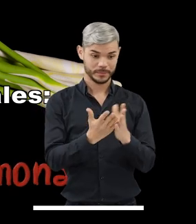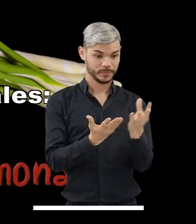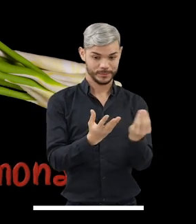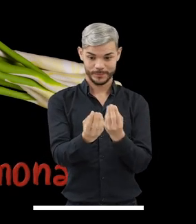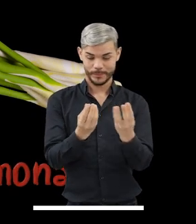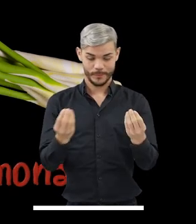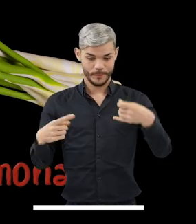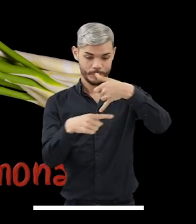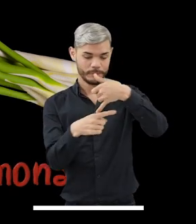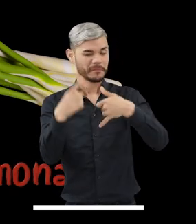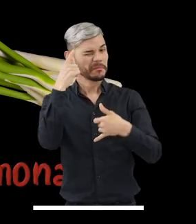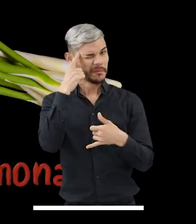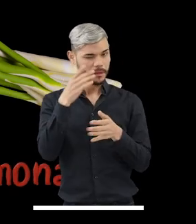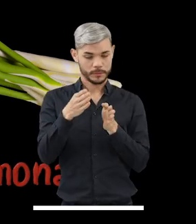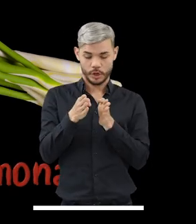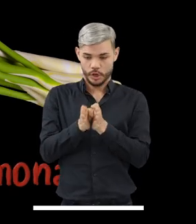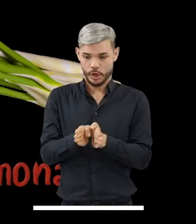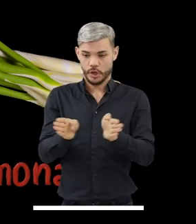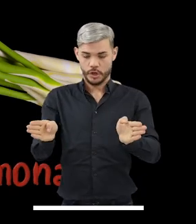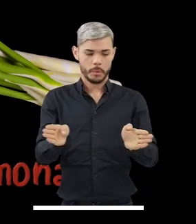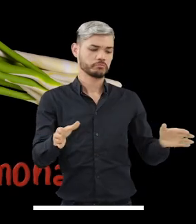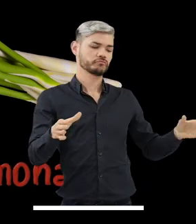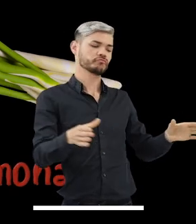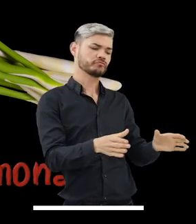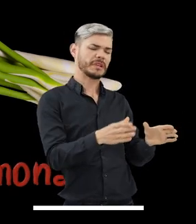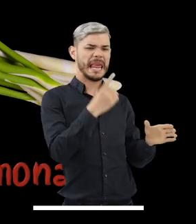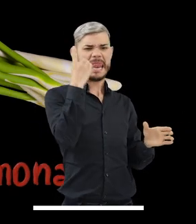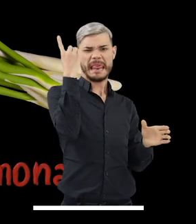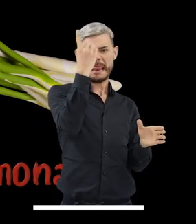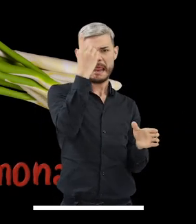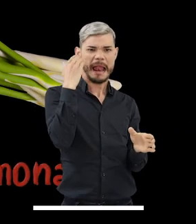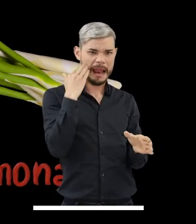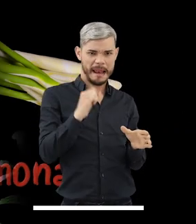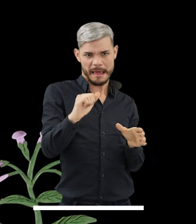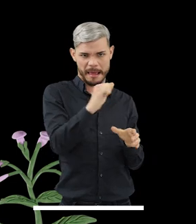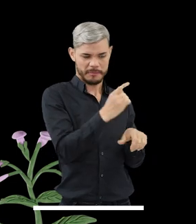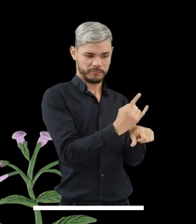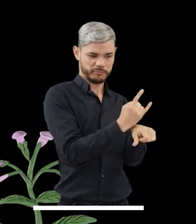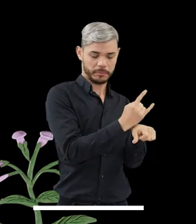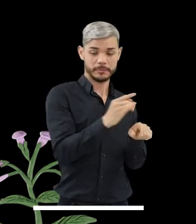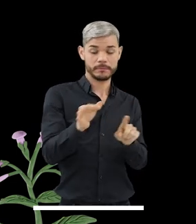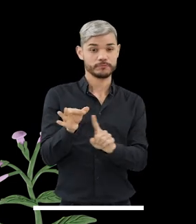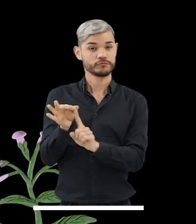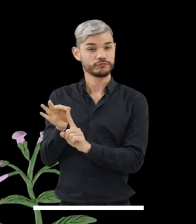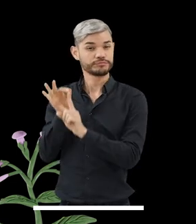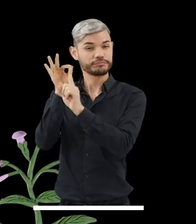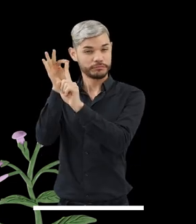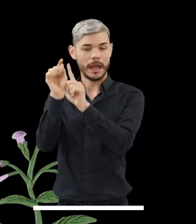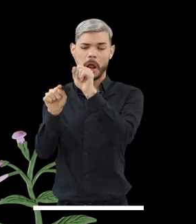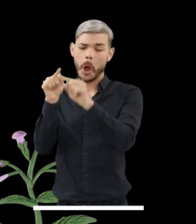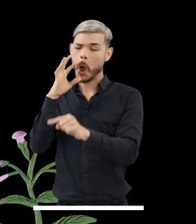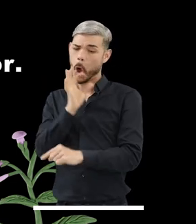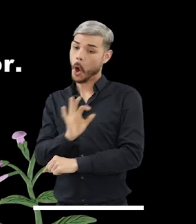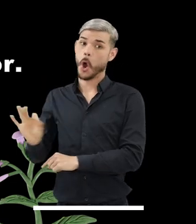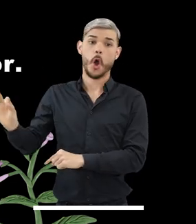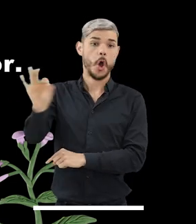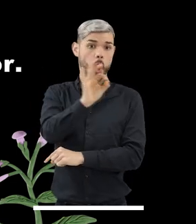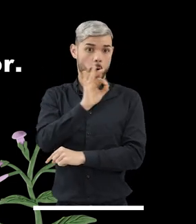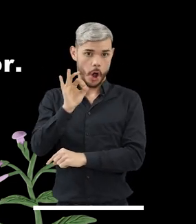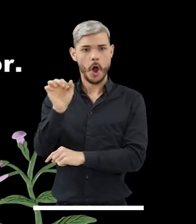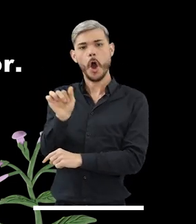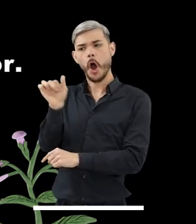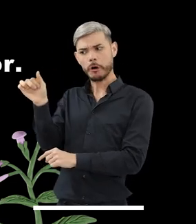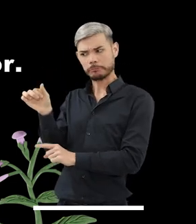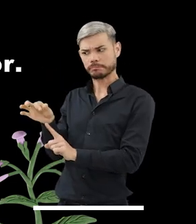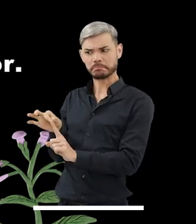medicinales, las de uso general empleada por las mujeres, y las sagradas, algunas empleadas por todos los hombres y otras